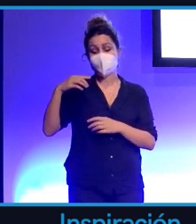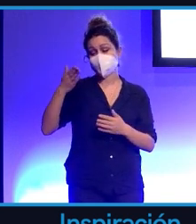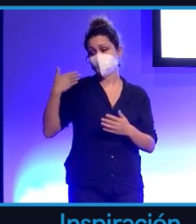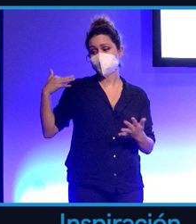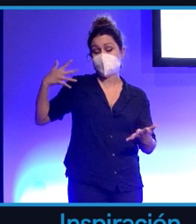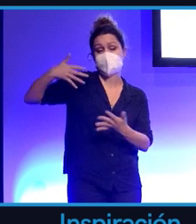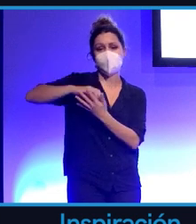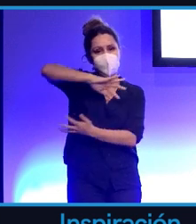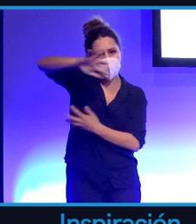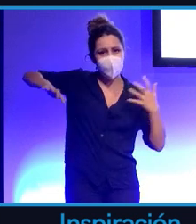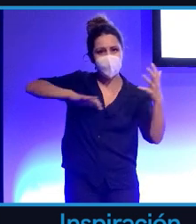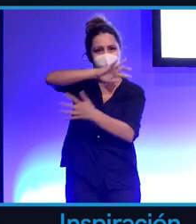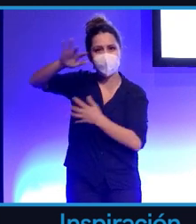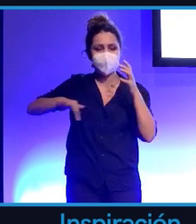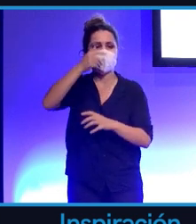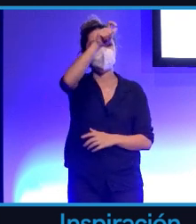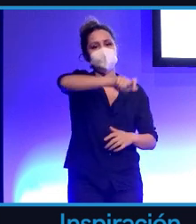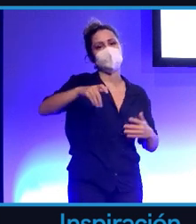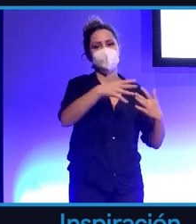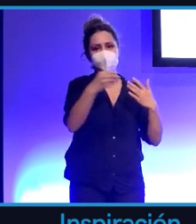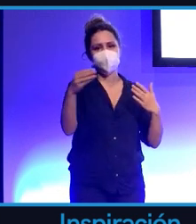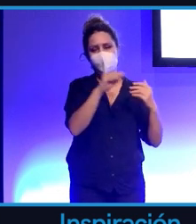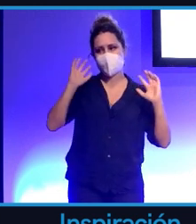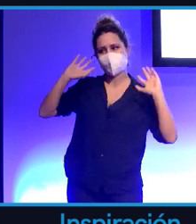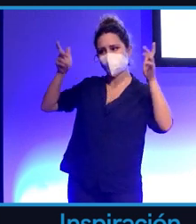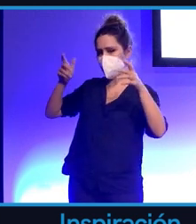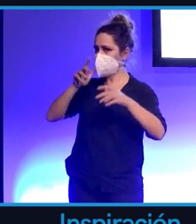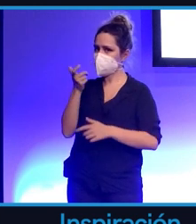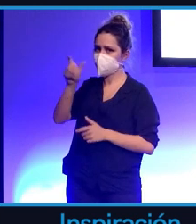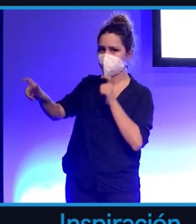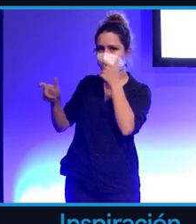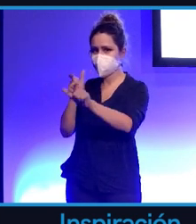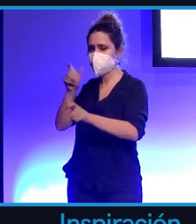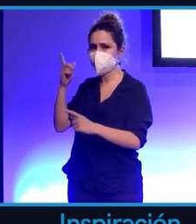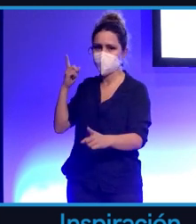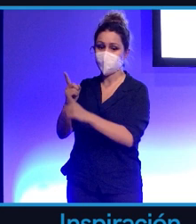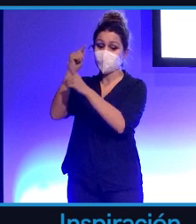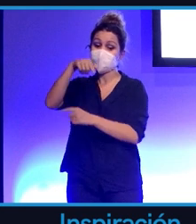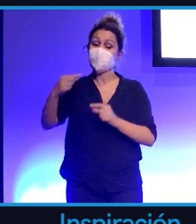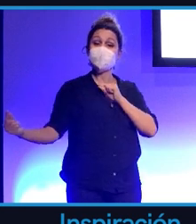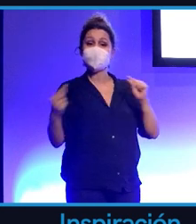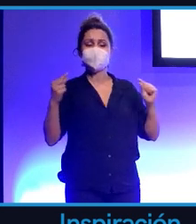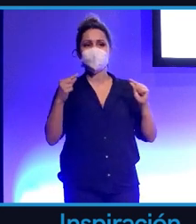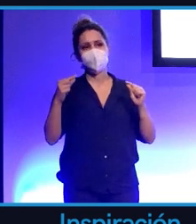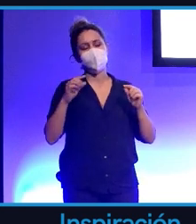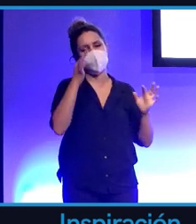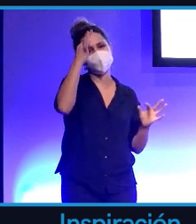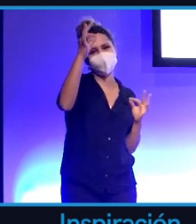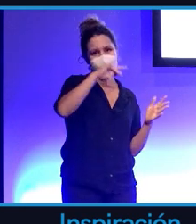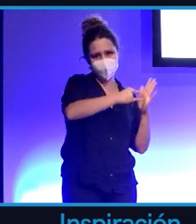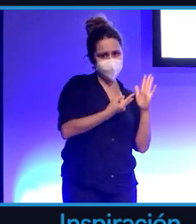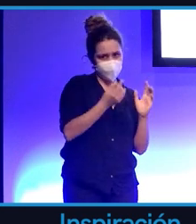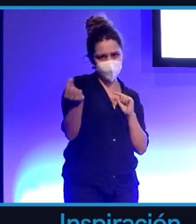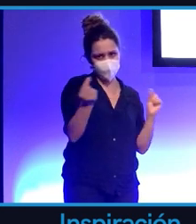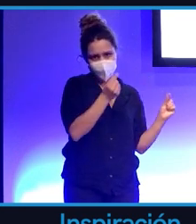reacciones por parte de los usuarios. ¿Cómo podemos combatir esto? Sin entrar en detalles técnicos. Encantado, aquel